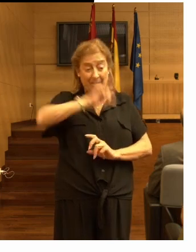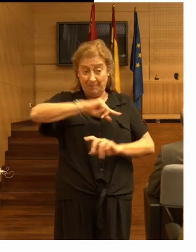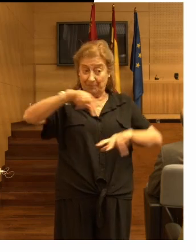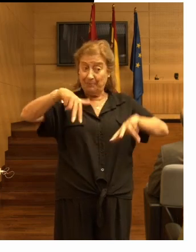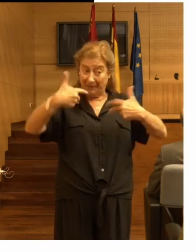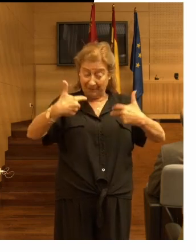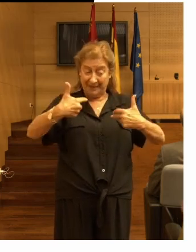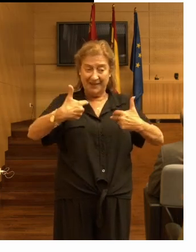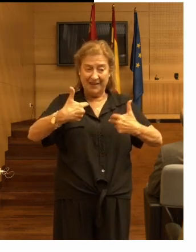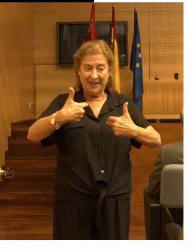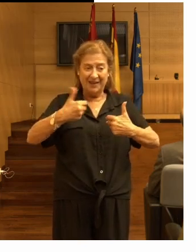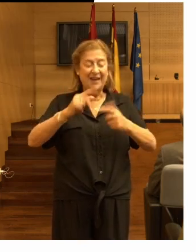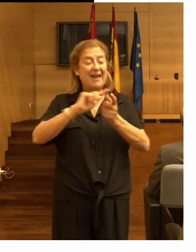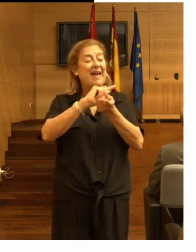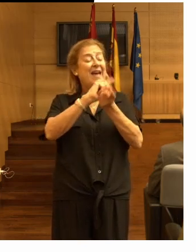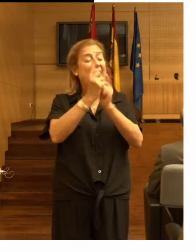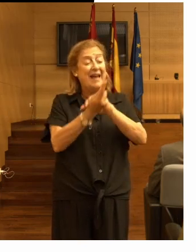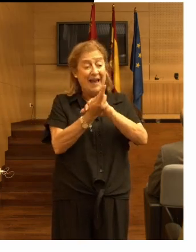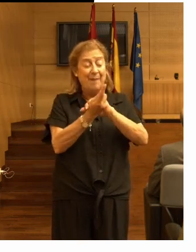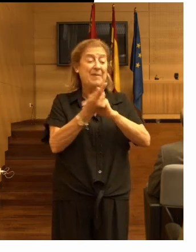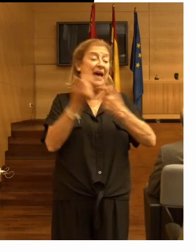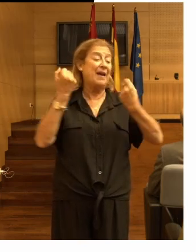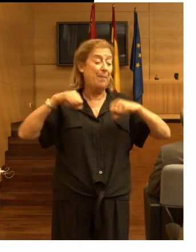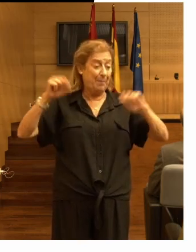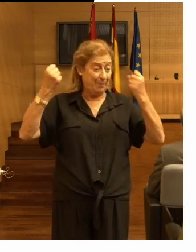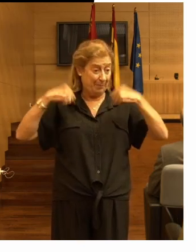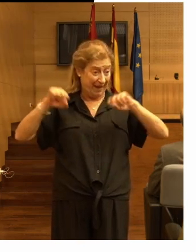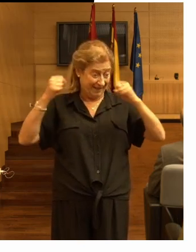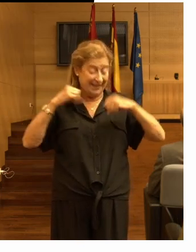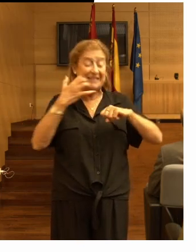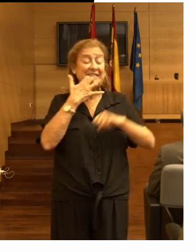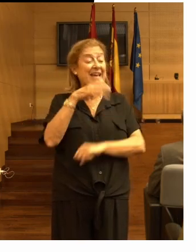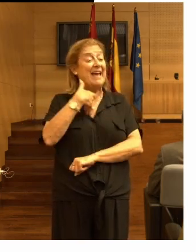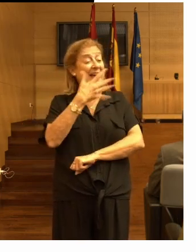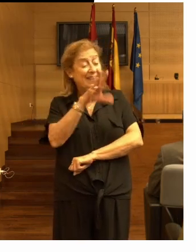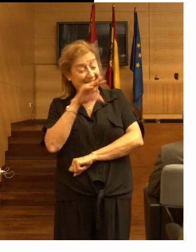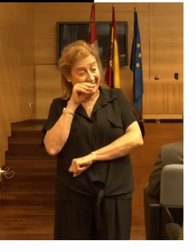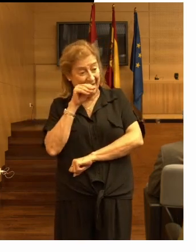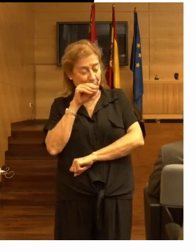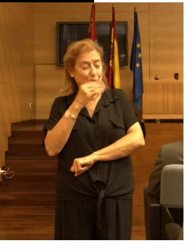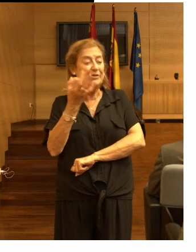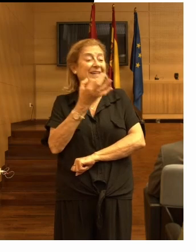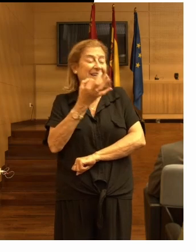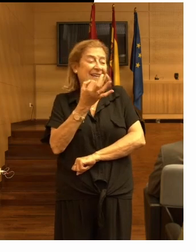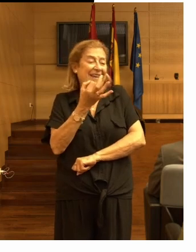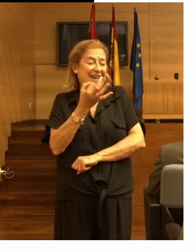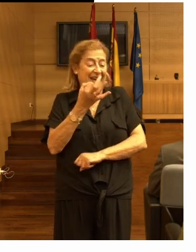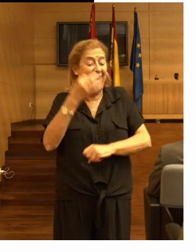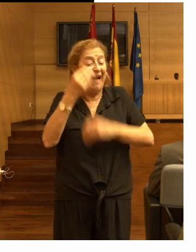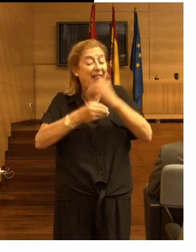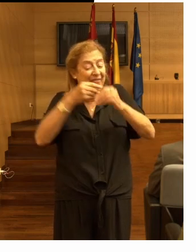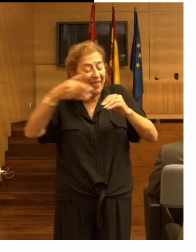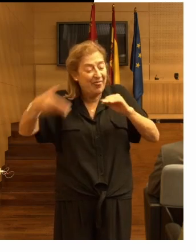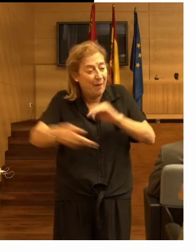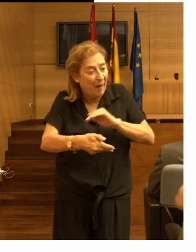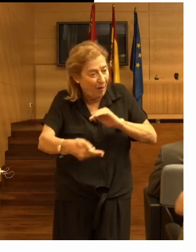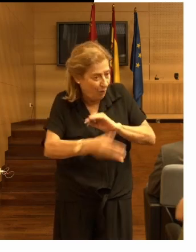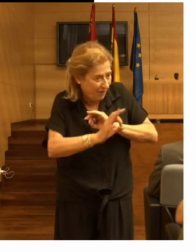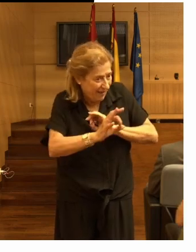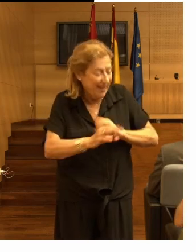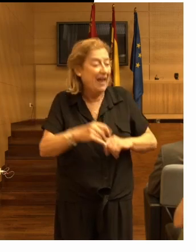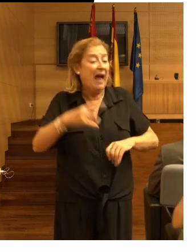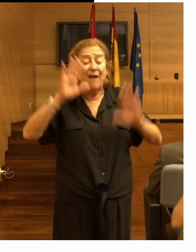cambiar las prácticas si entendemos qué es lo que subyace al final se trata de